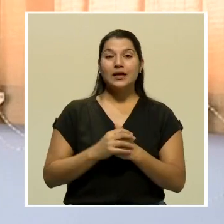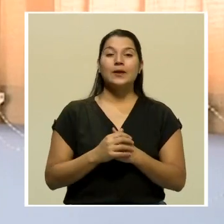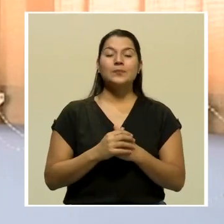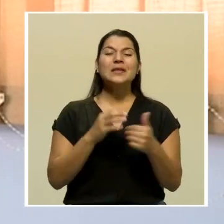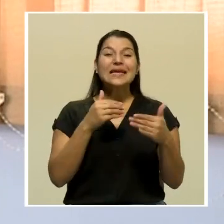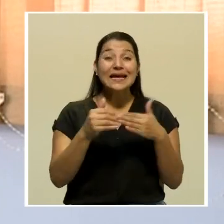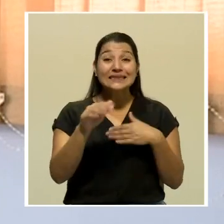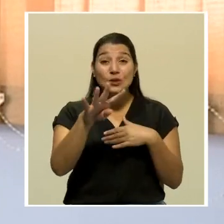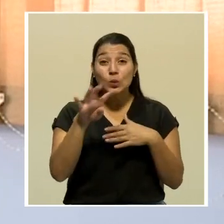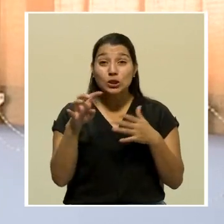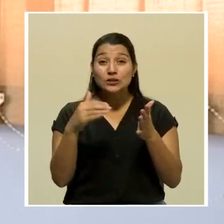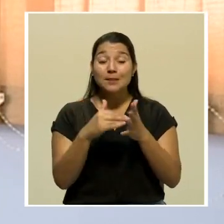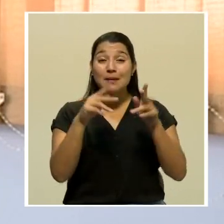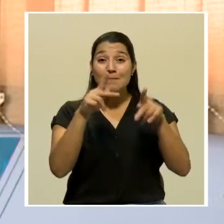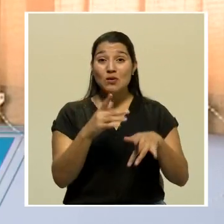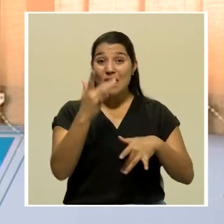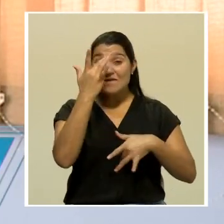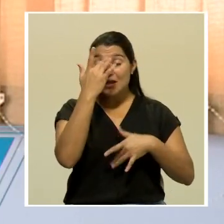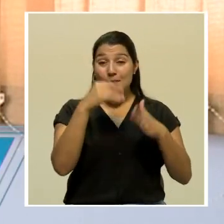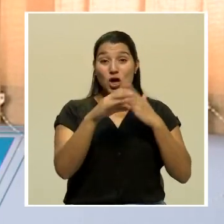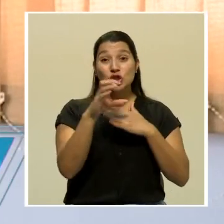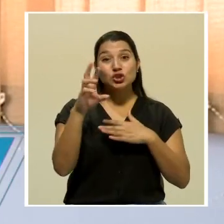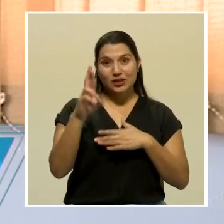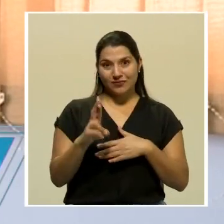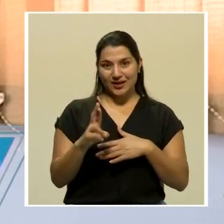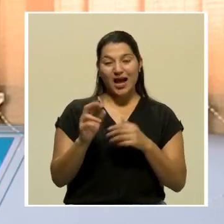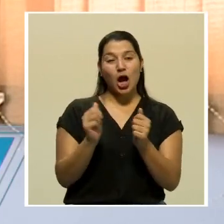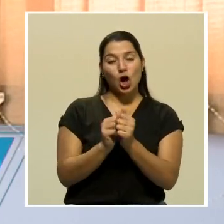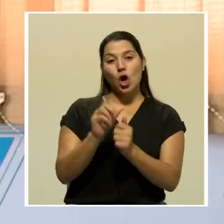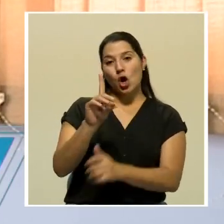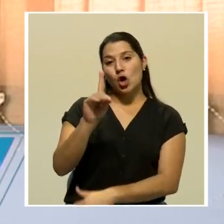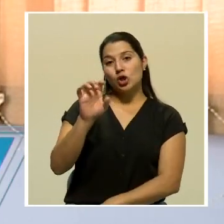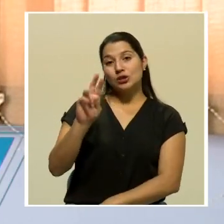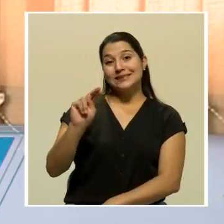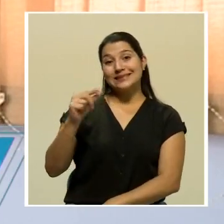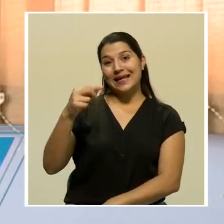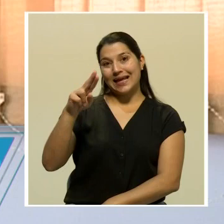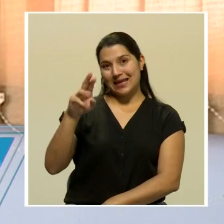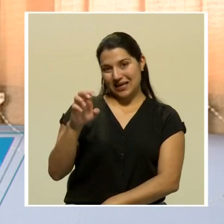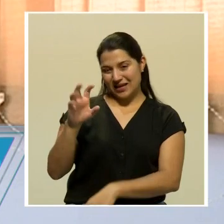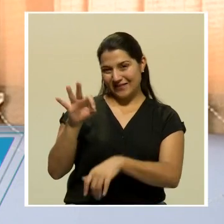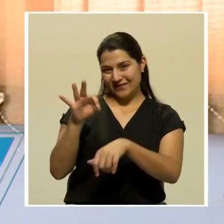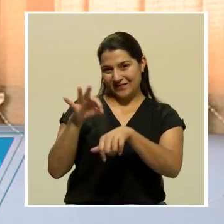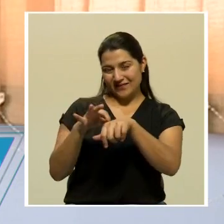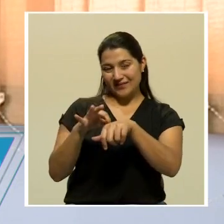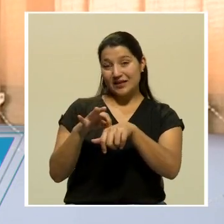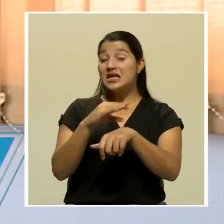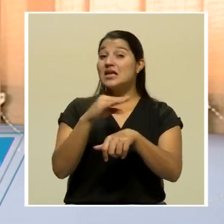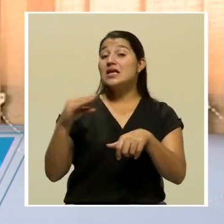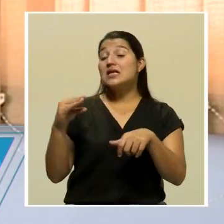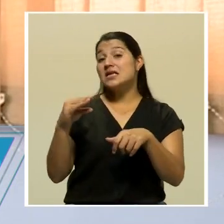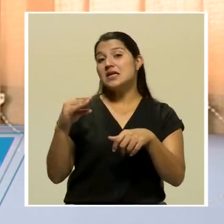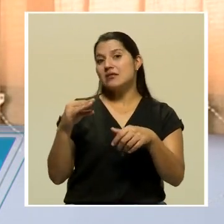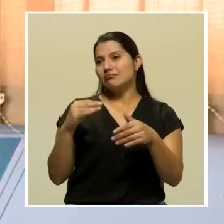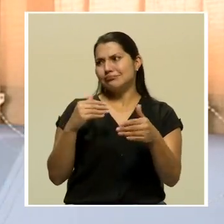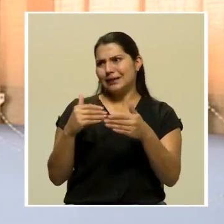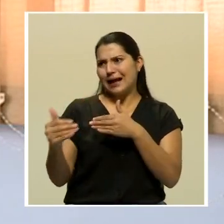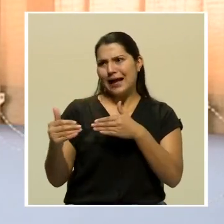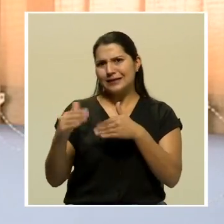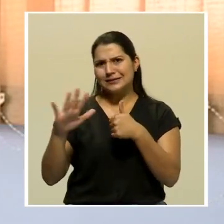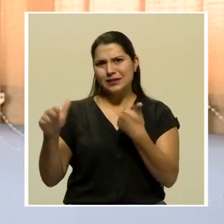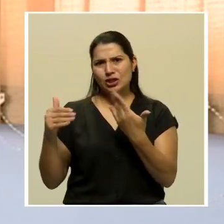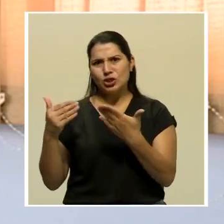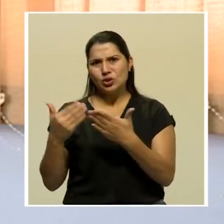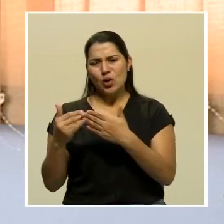400.000 personas en Costa Rica han tenido dengue. Y a eso le puedes multiplicar por 10. Es decir, prácticamente toda la población de Costa Rica ha tenido